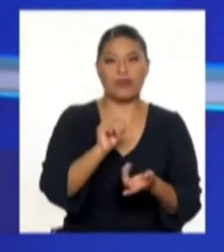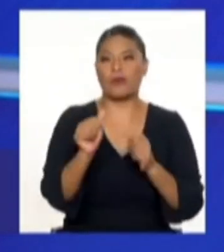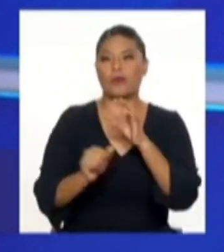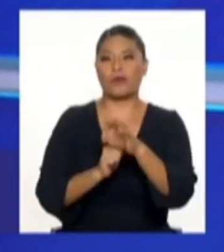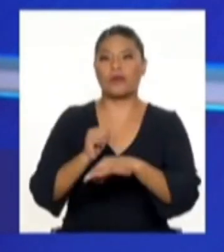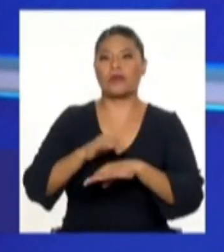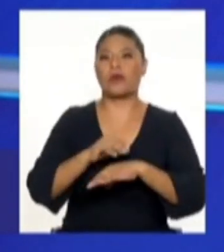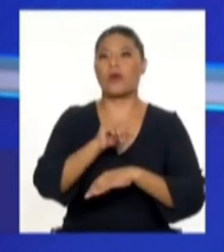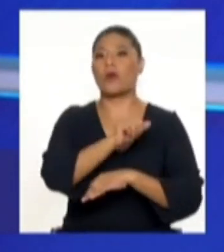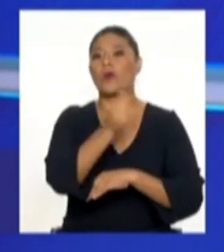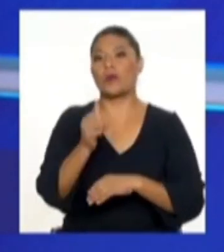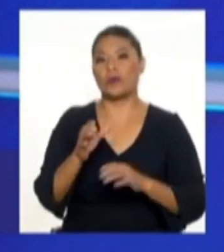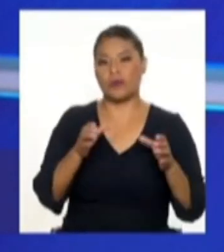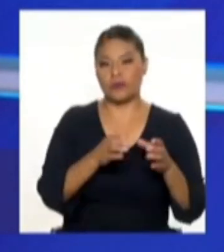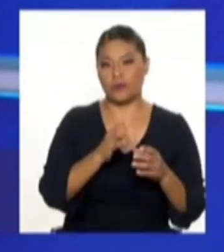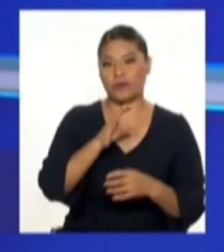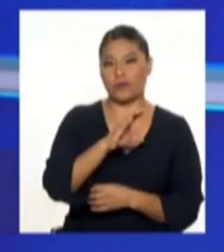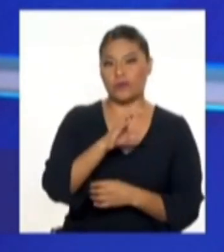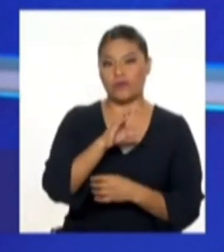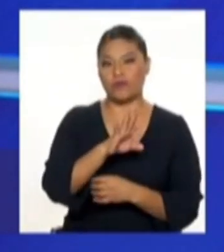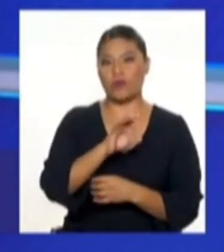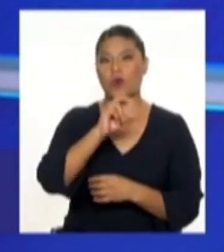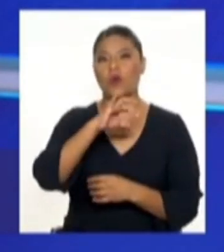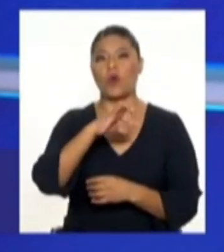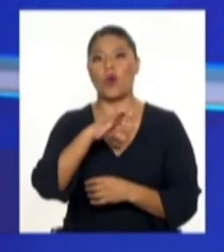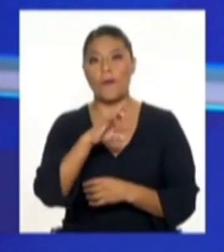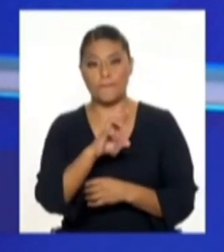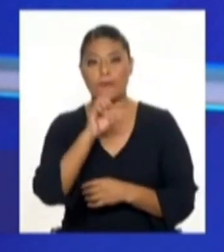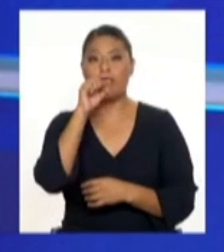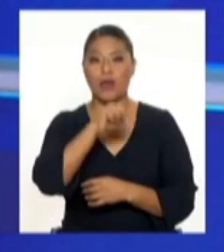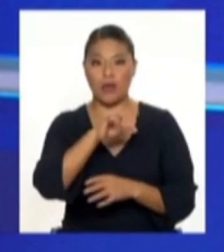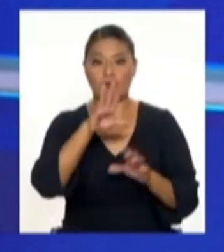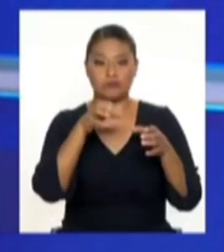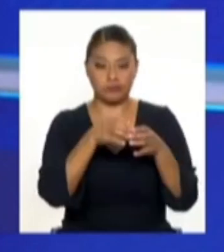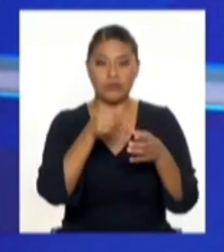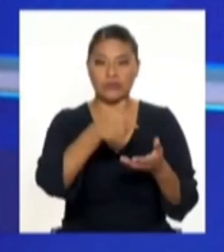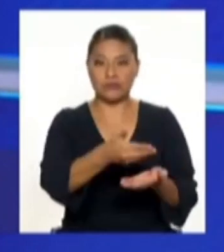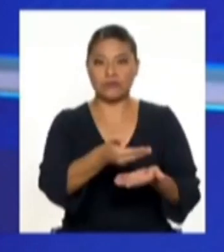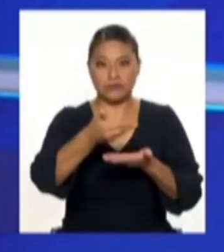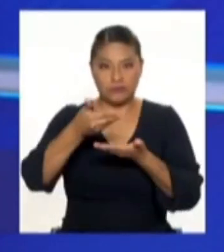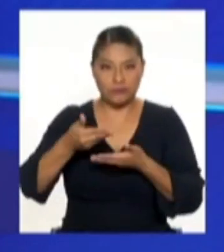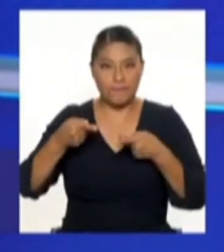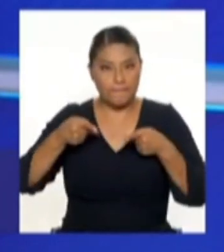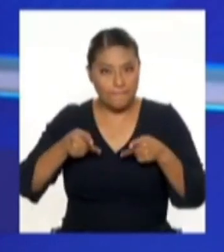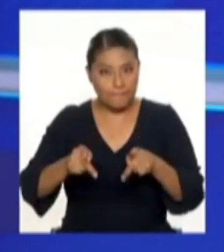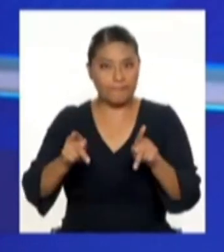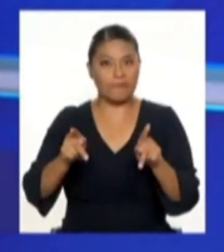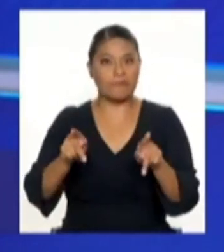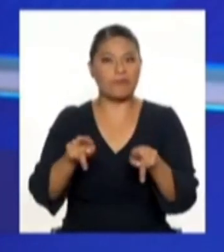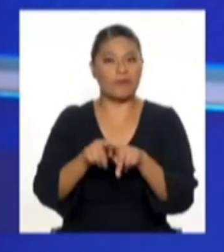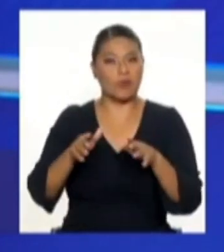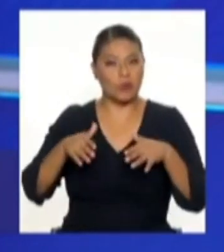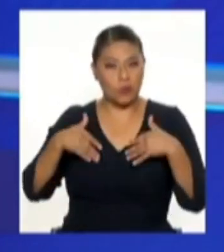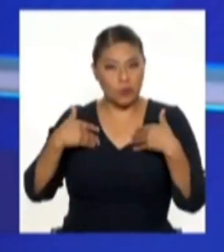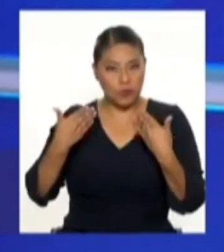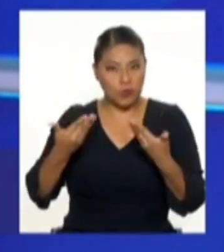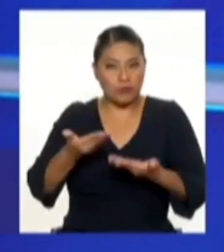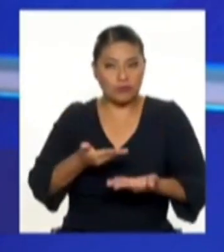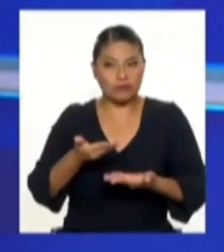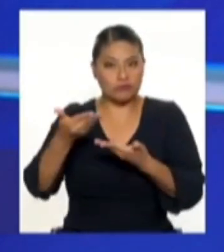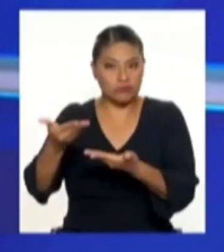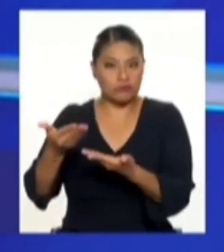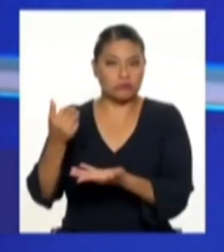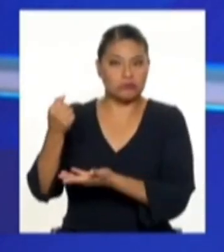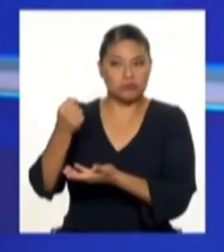el FONCOR, que es el Fondo de Compensación Regional, nos permite de alguna u otra manera tener esa posibilidad de tener